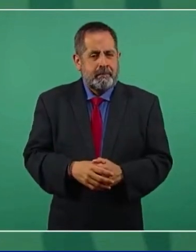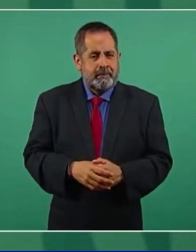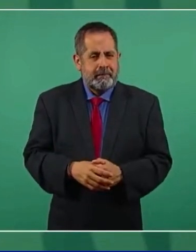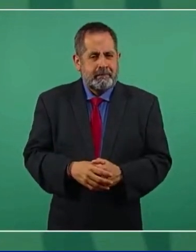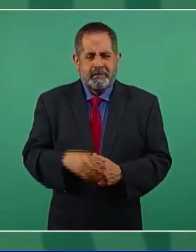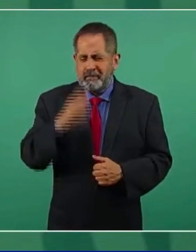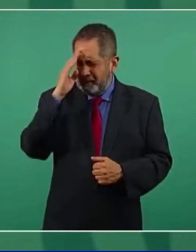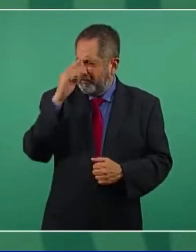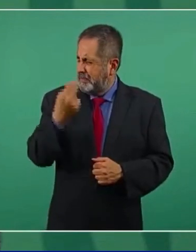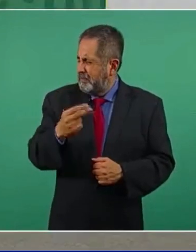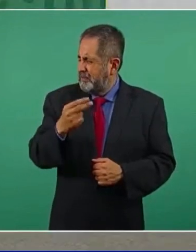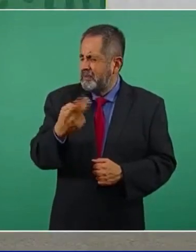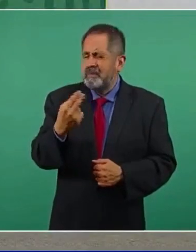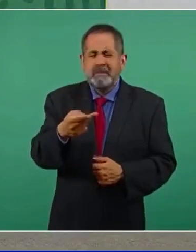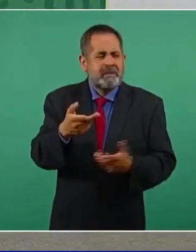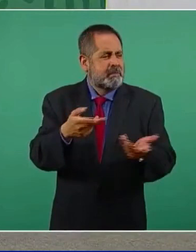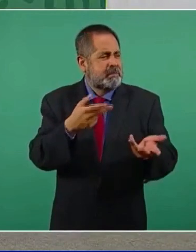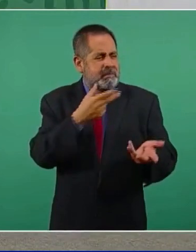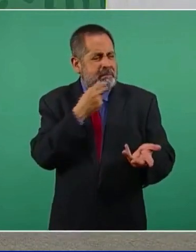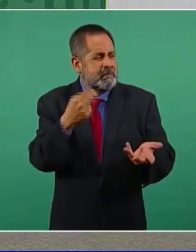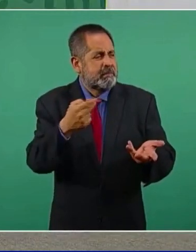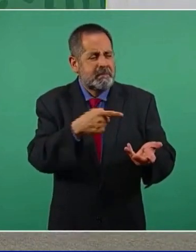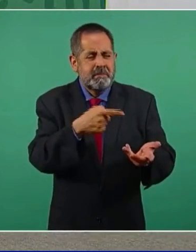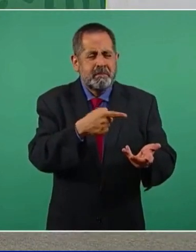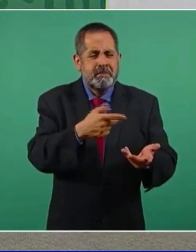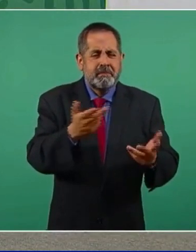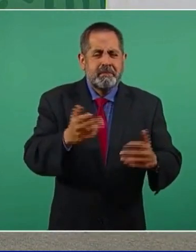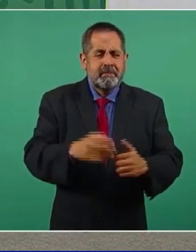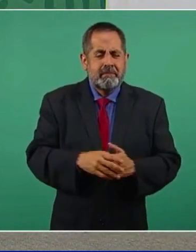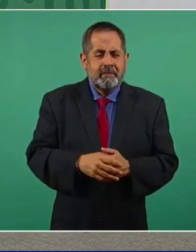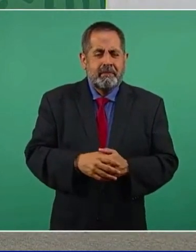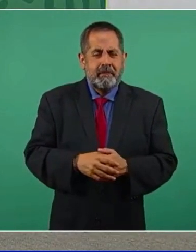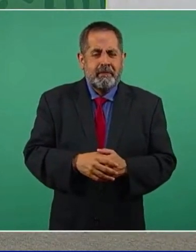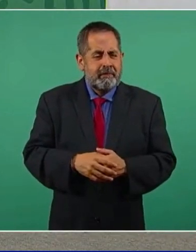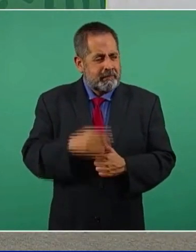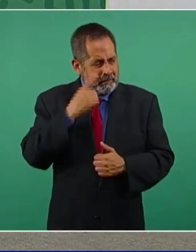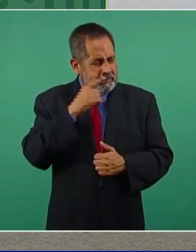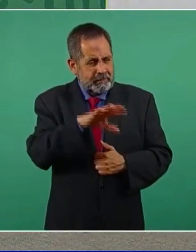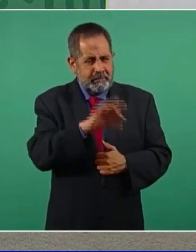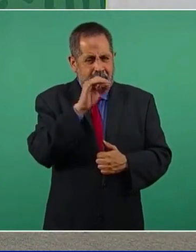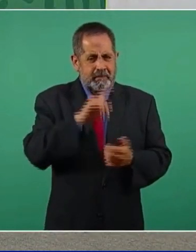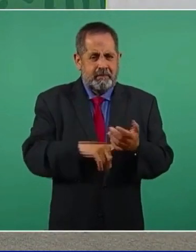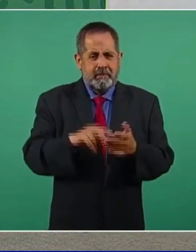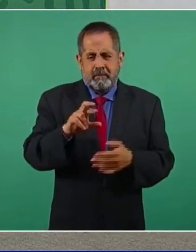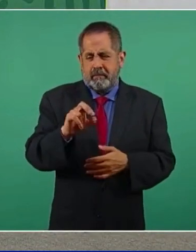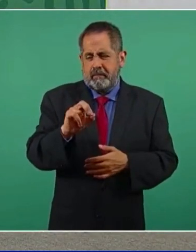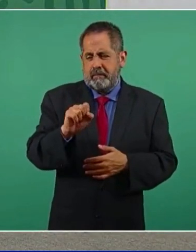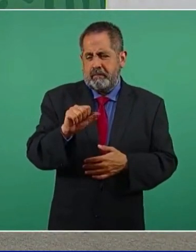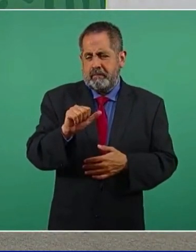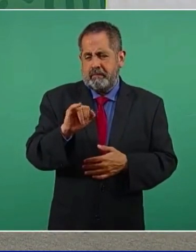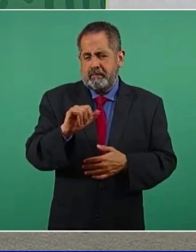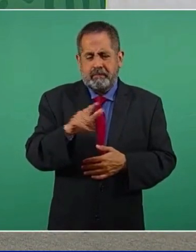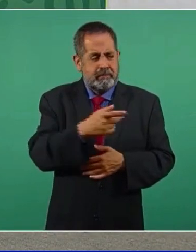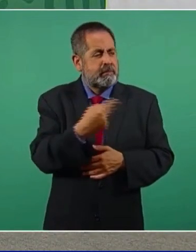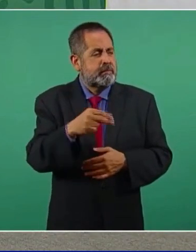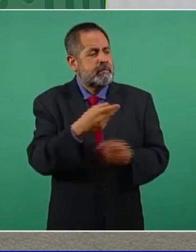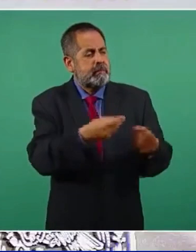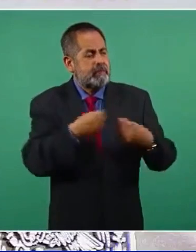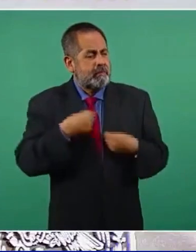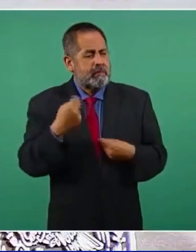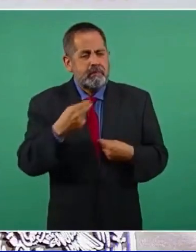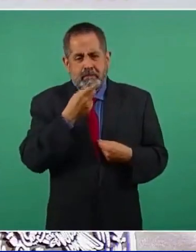Señor que se llama, a ver si no tiene Rosa Isela, que nos pase el nombre,